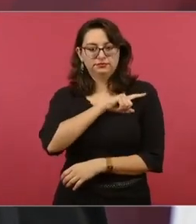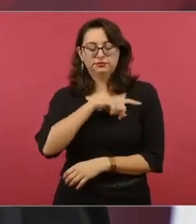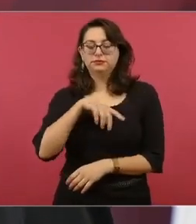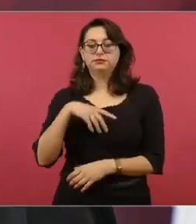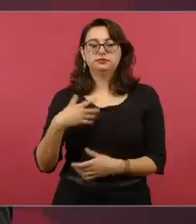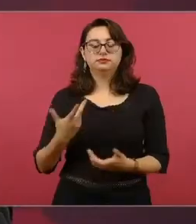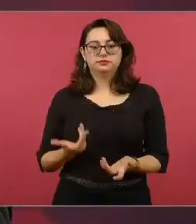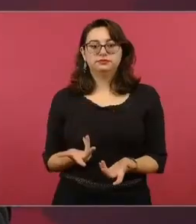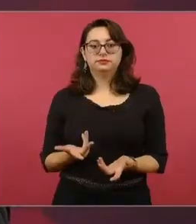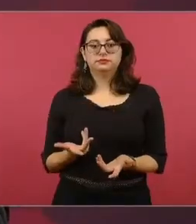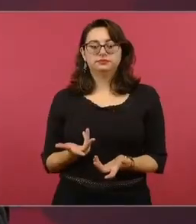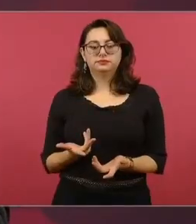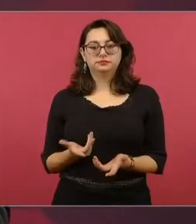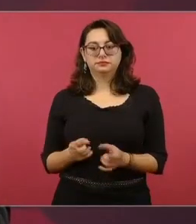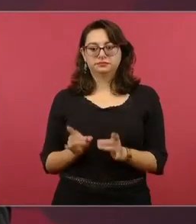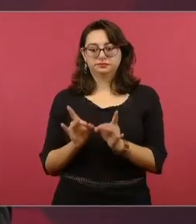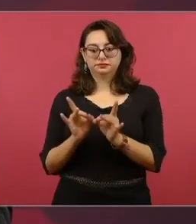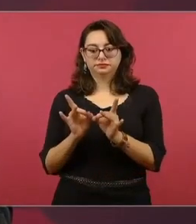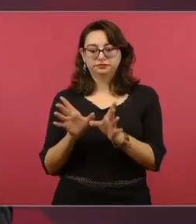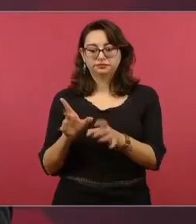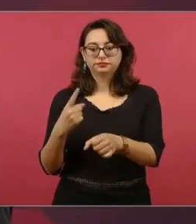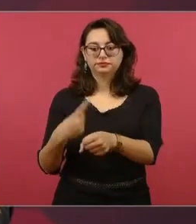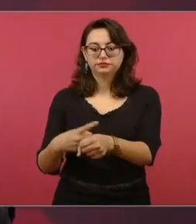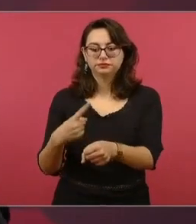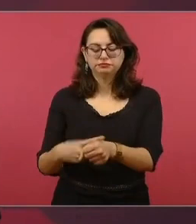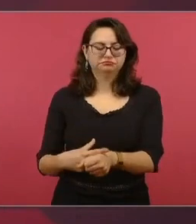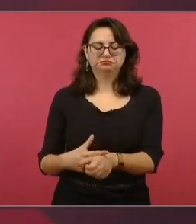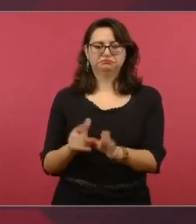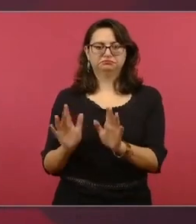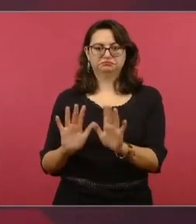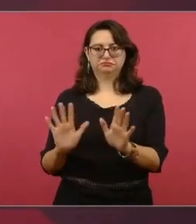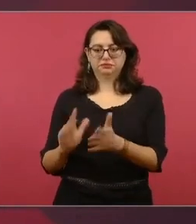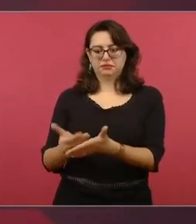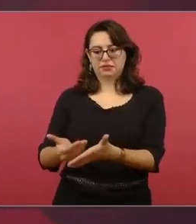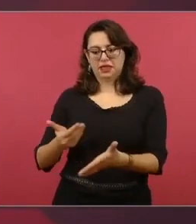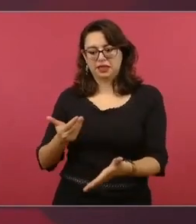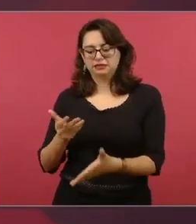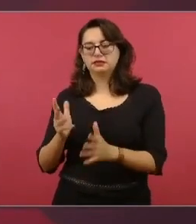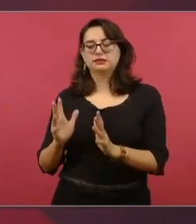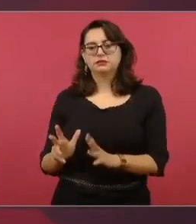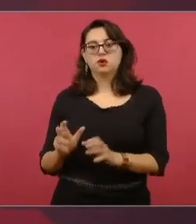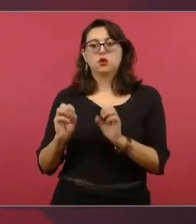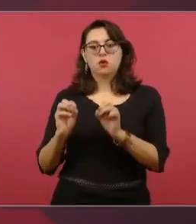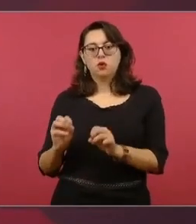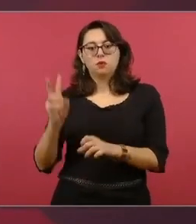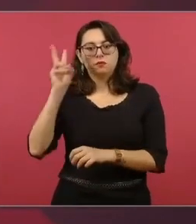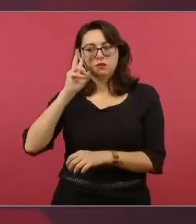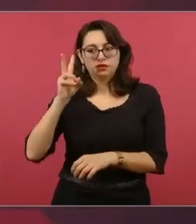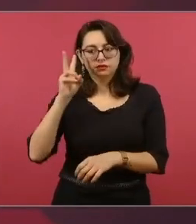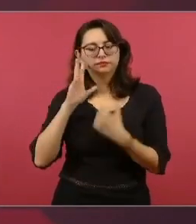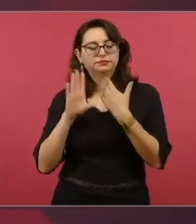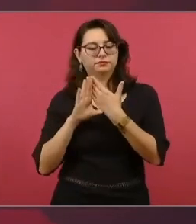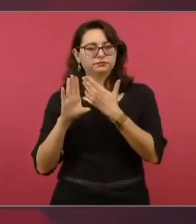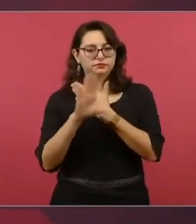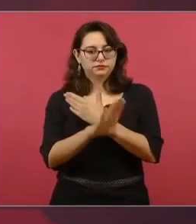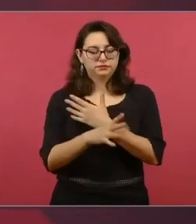para no caer en los vicios. Entonces,